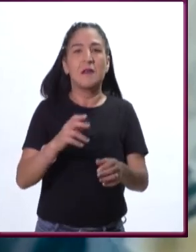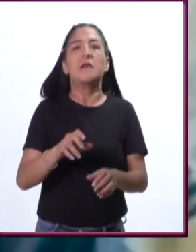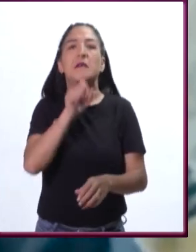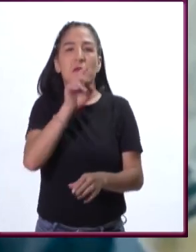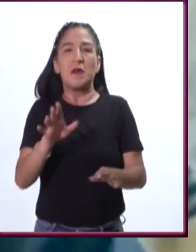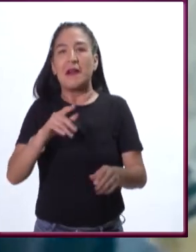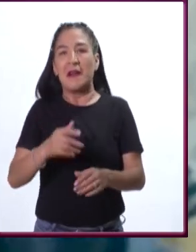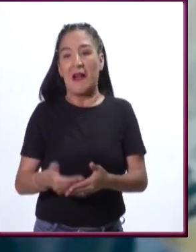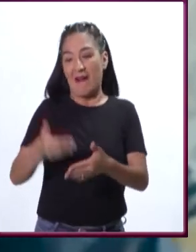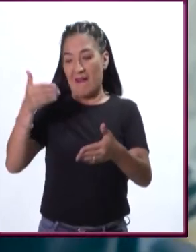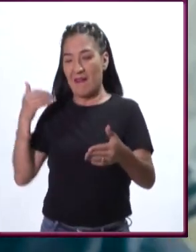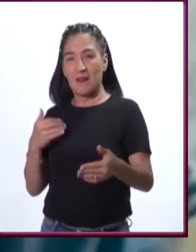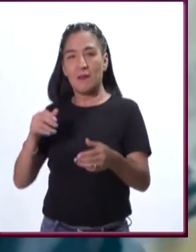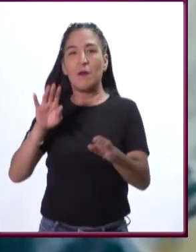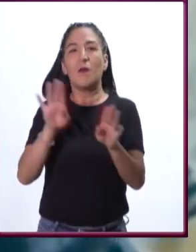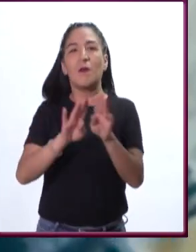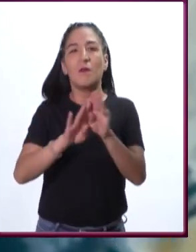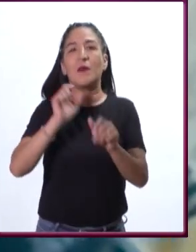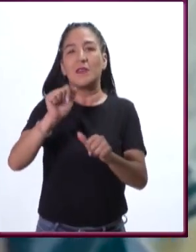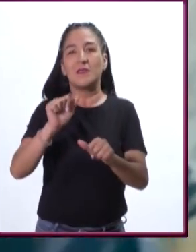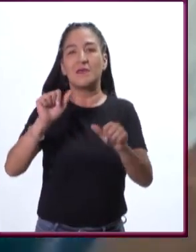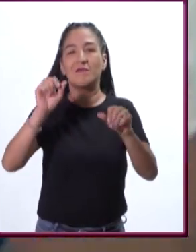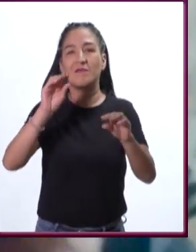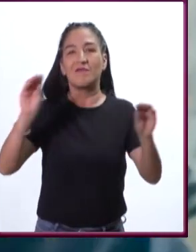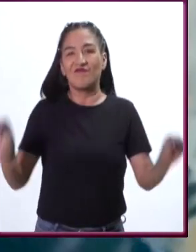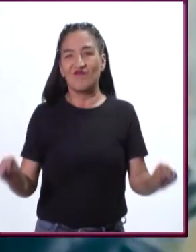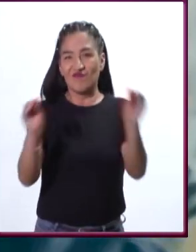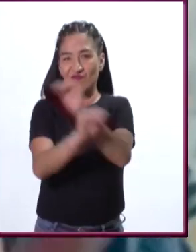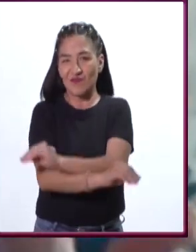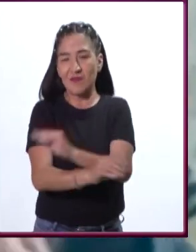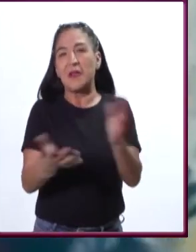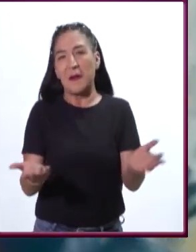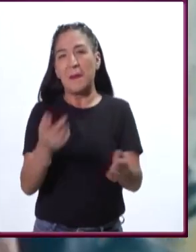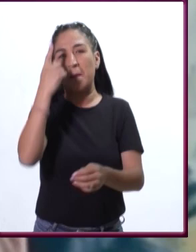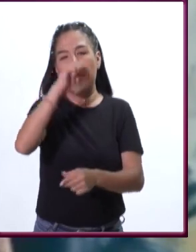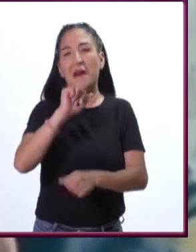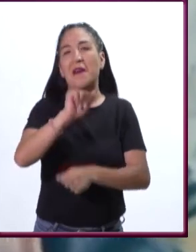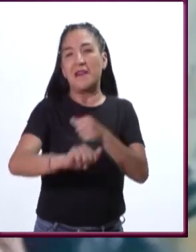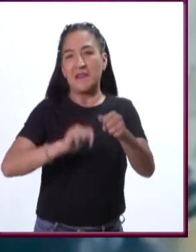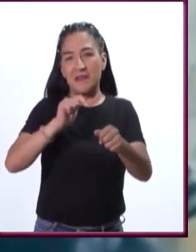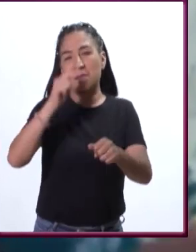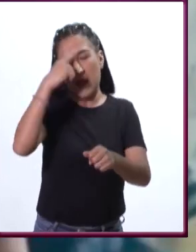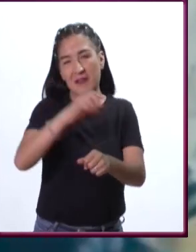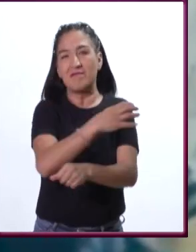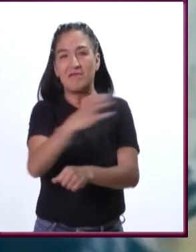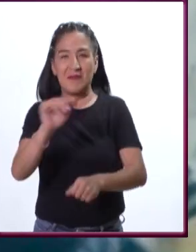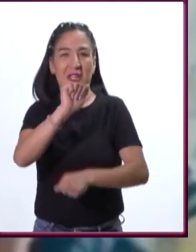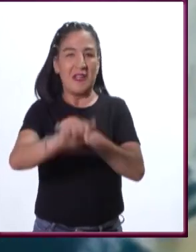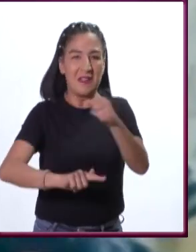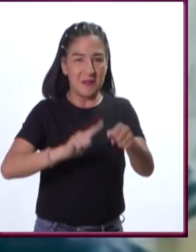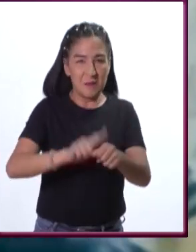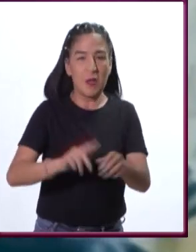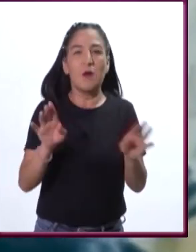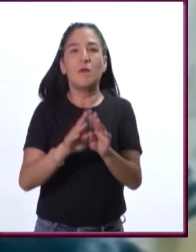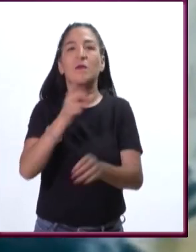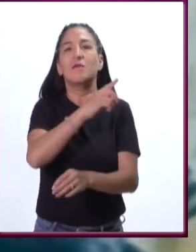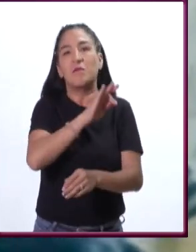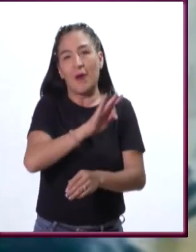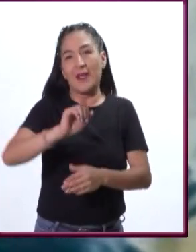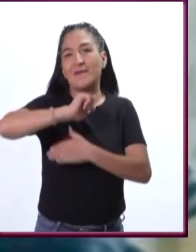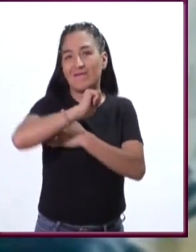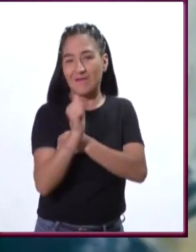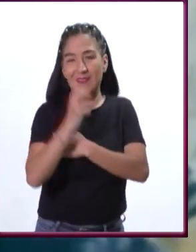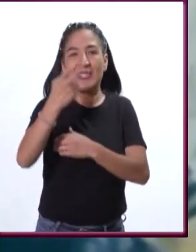de los naturales, que fueron sustituidos por pastizales para ganado. Y entonces podemos resguardar la